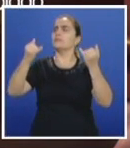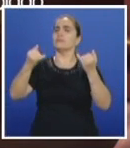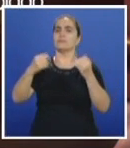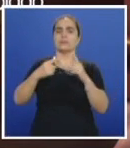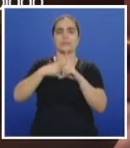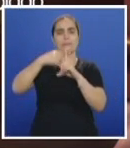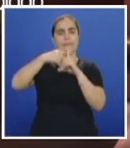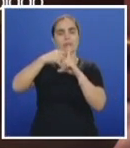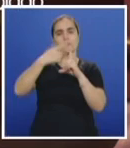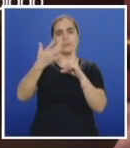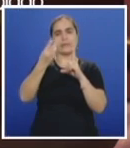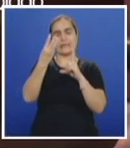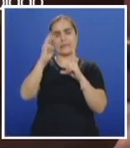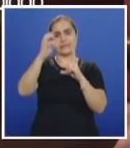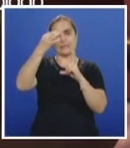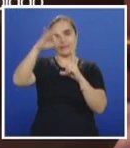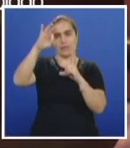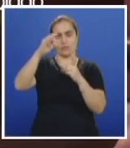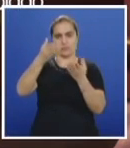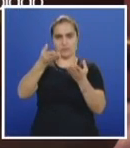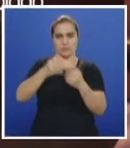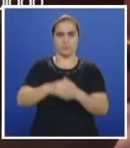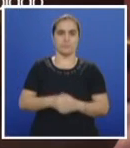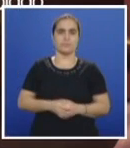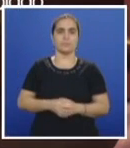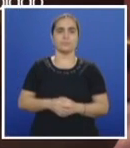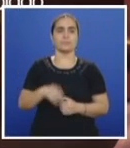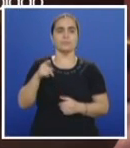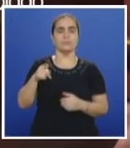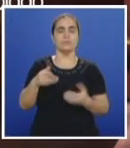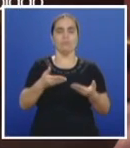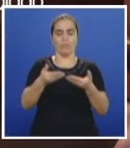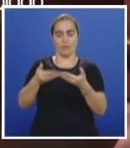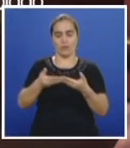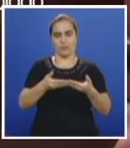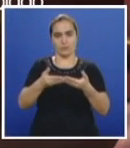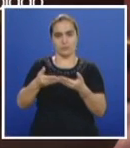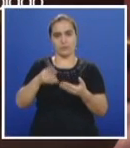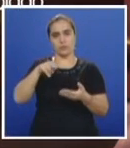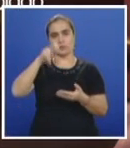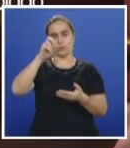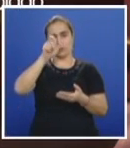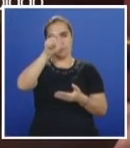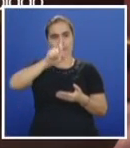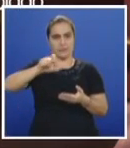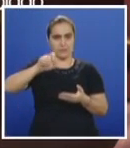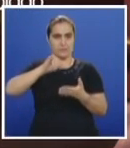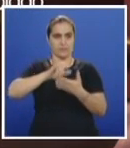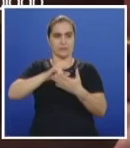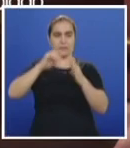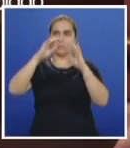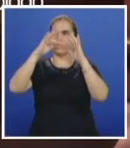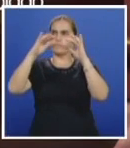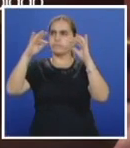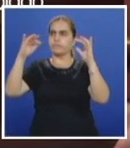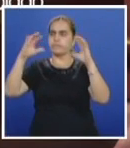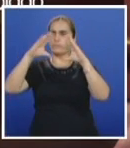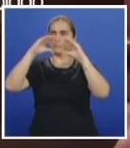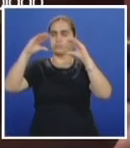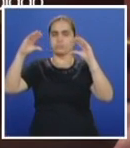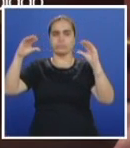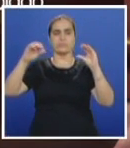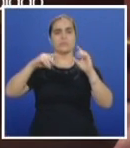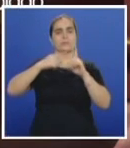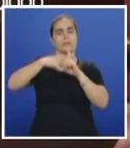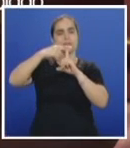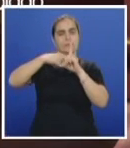y una temperatura promedio de 13 grados centígrados. Y en Quibdó, un poco más al norte del Pacífico, cielo mayormente nublado y una